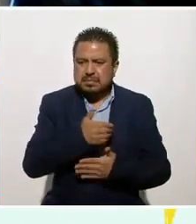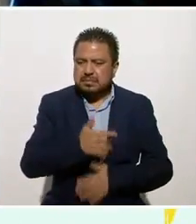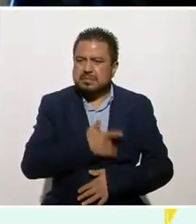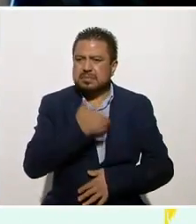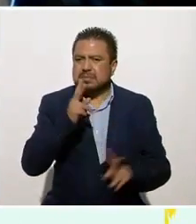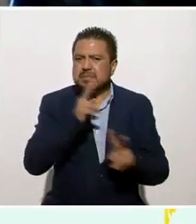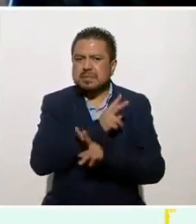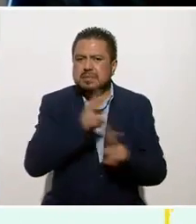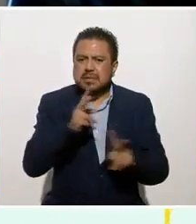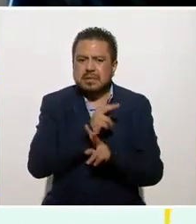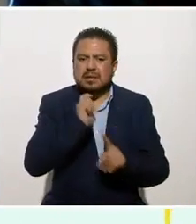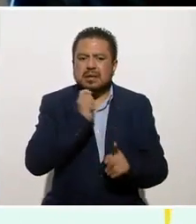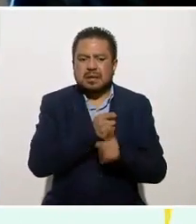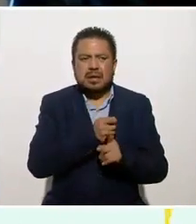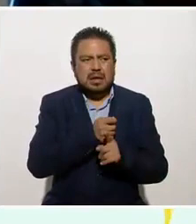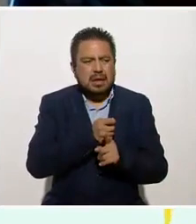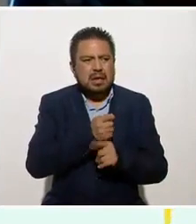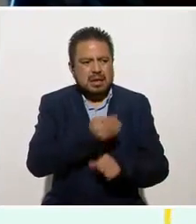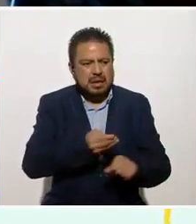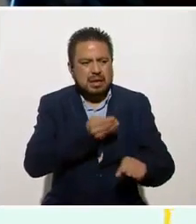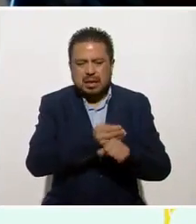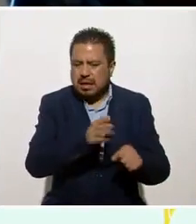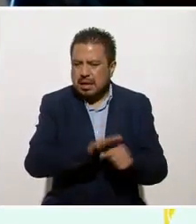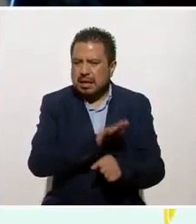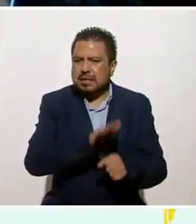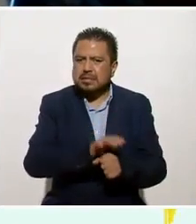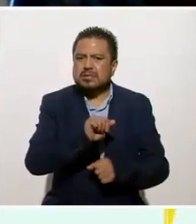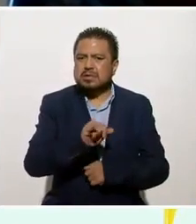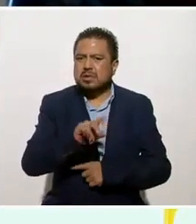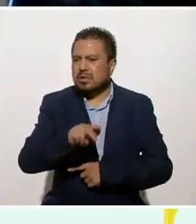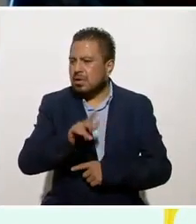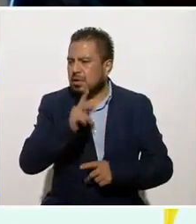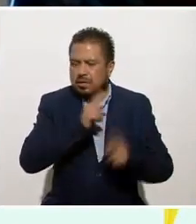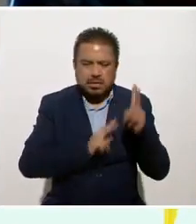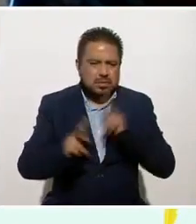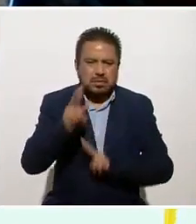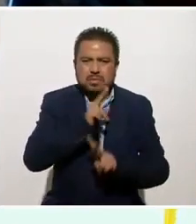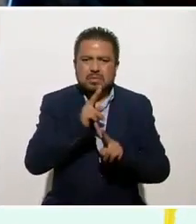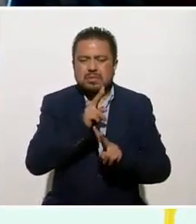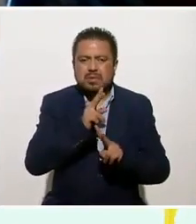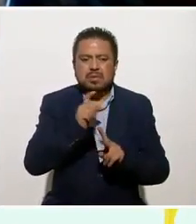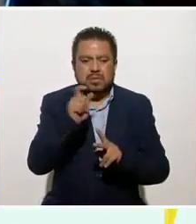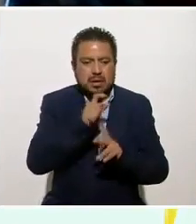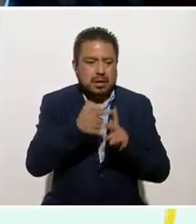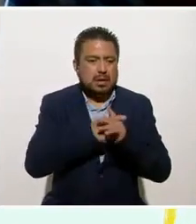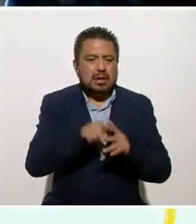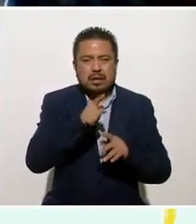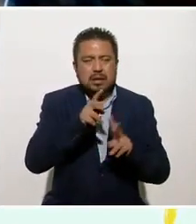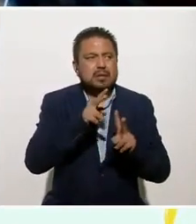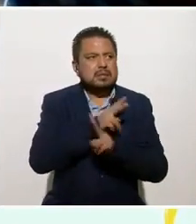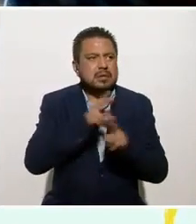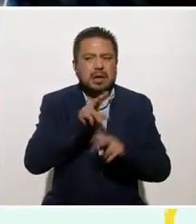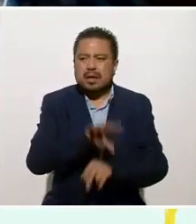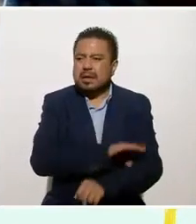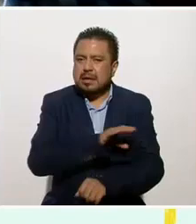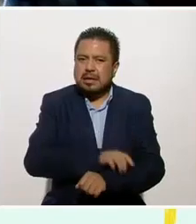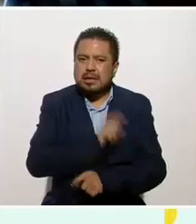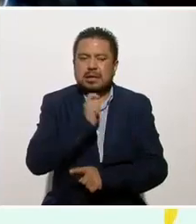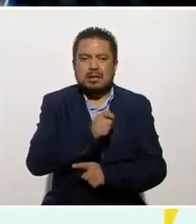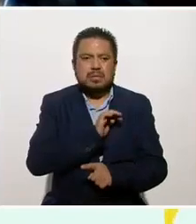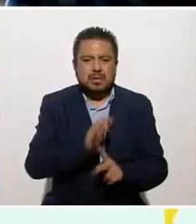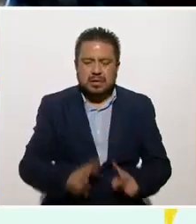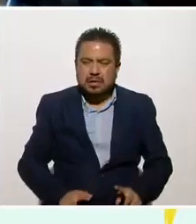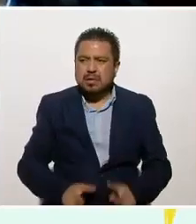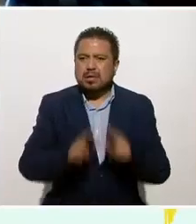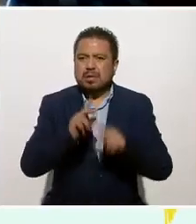respiración, es apagar, y te ponen una calificación si respiras o no. Entonces, la respiración al momento que tú respiras es una energía que puede cortar